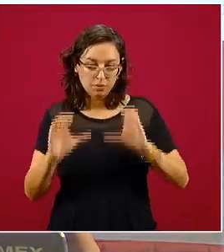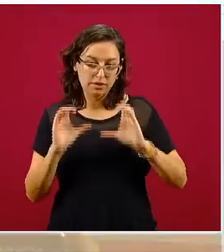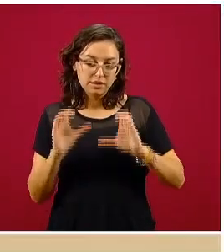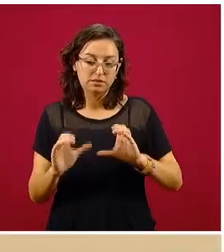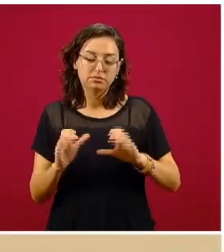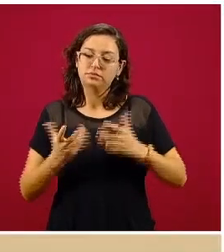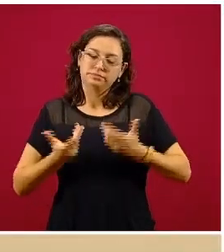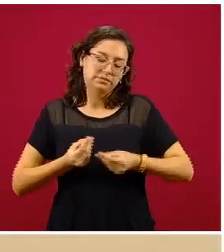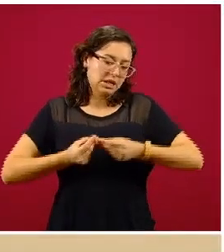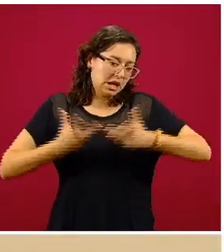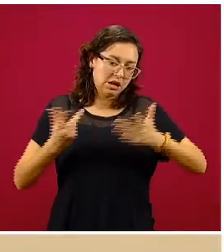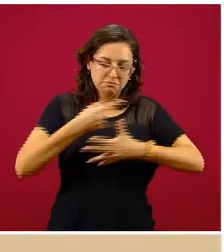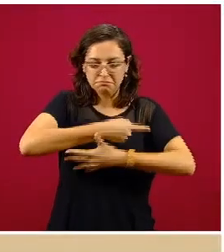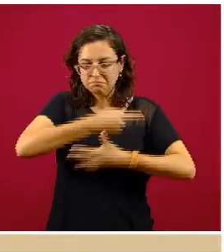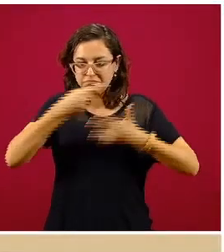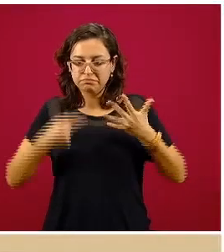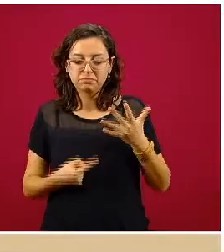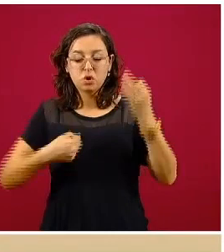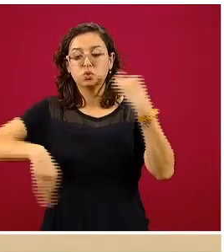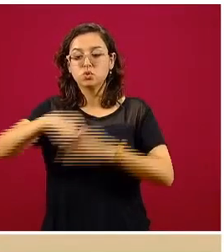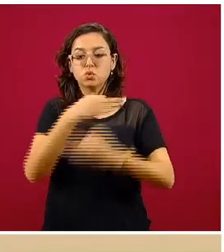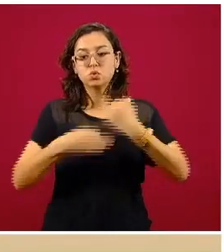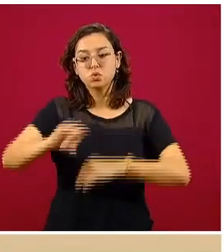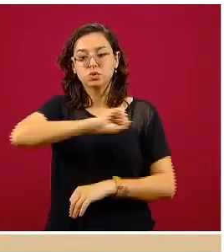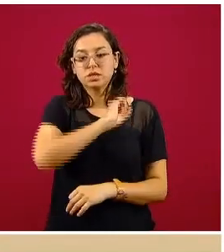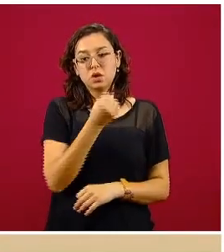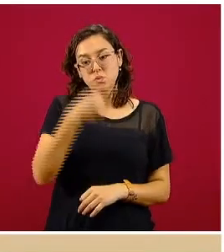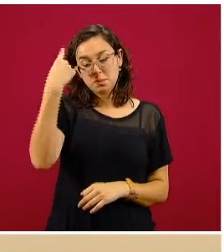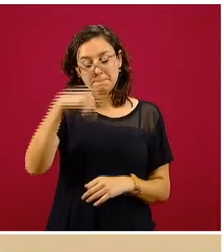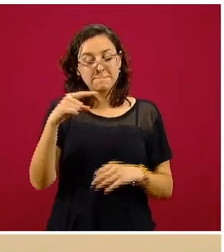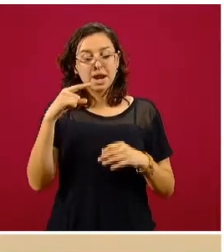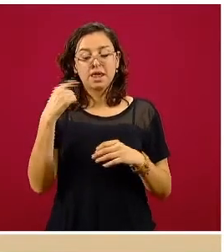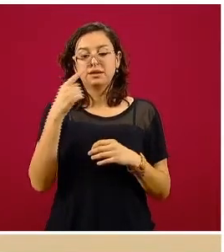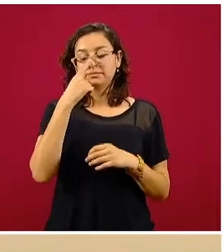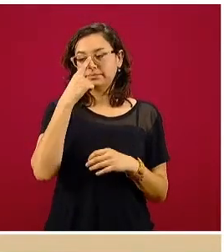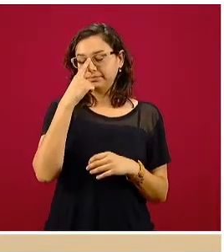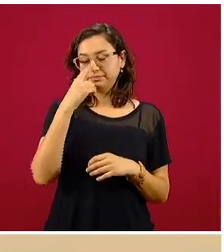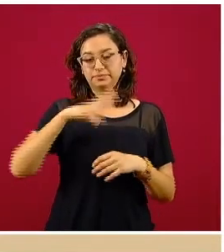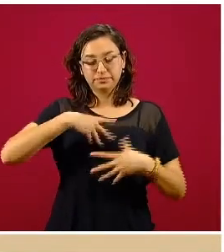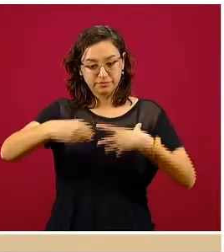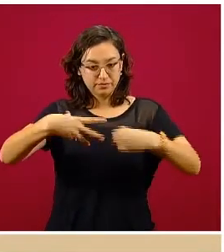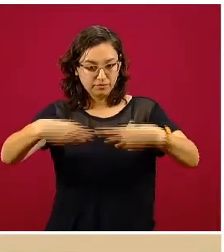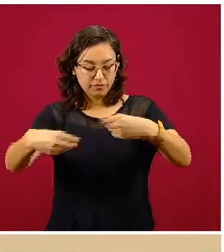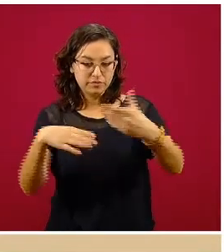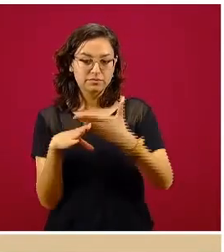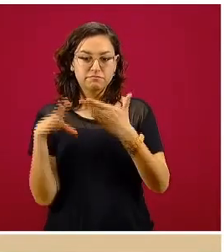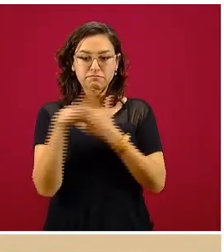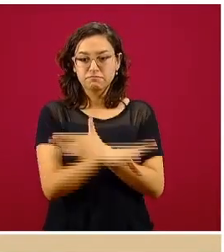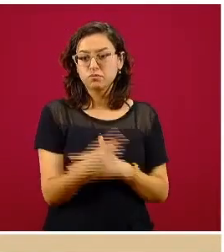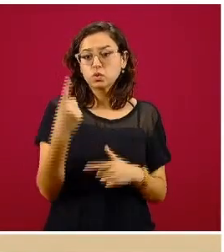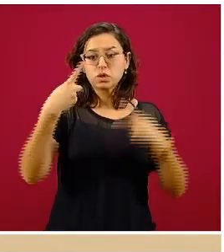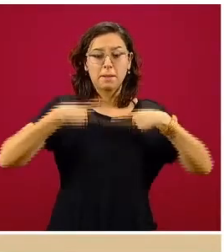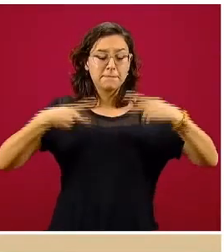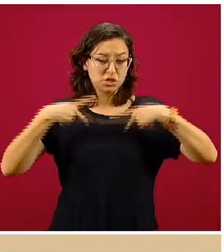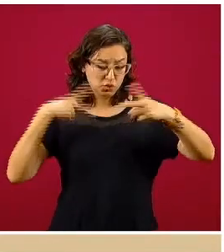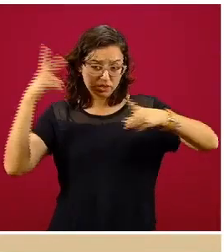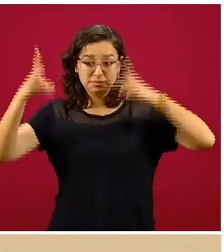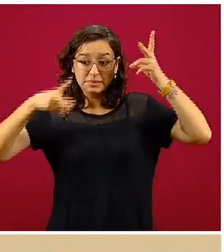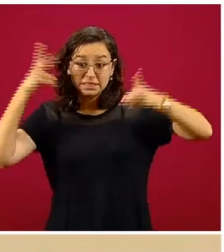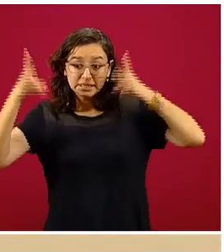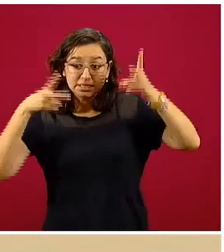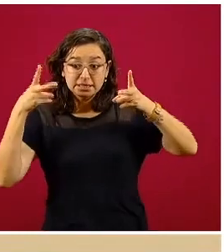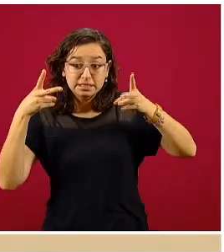que ver, lógicamente, con todo lo que prevenga la transmisión. Si la persona que se va a visitar o la persona que va a ofrecer el servicio